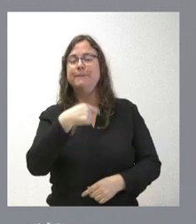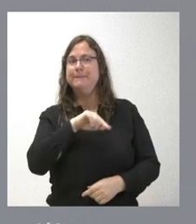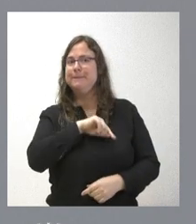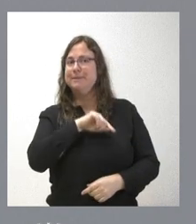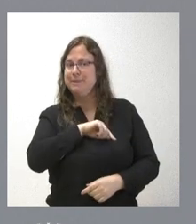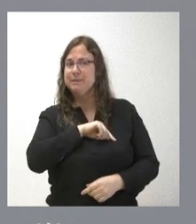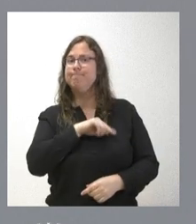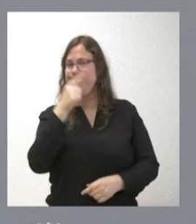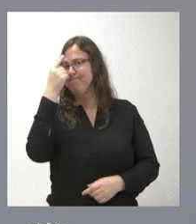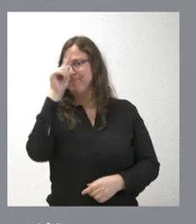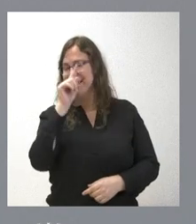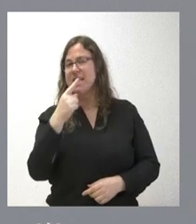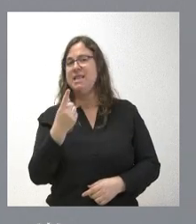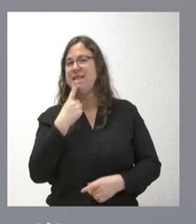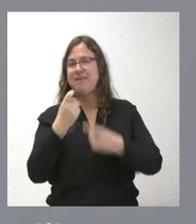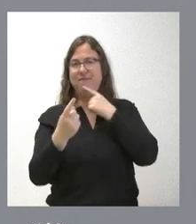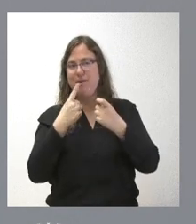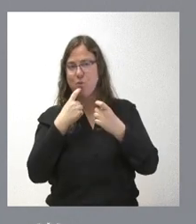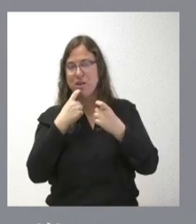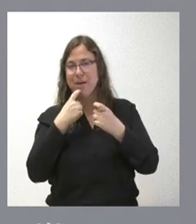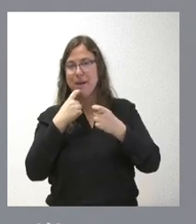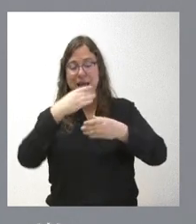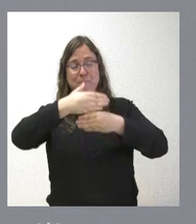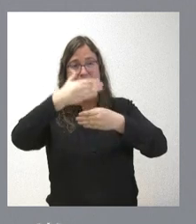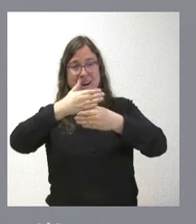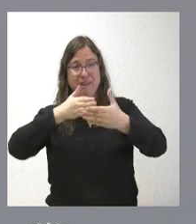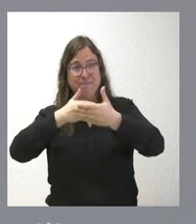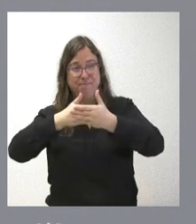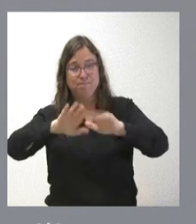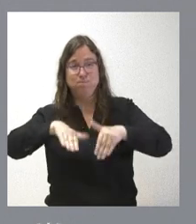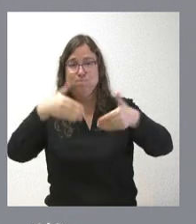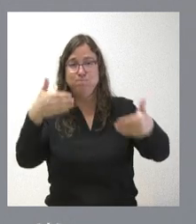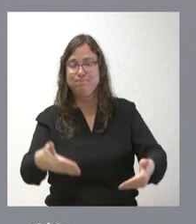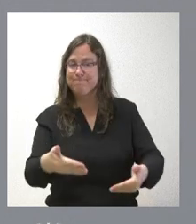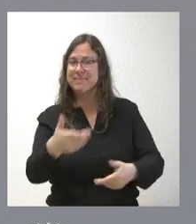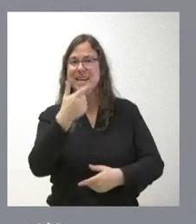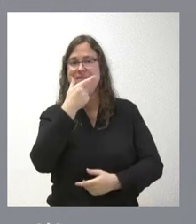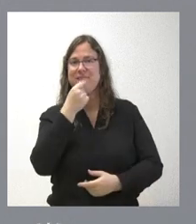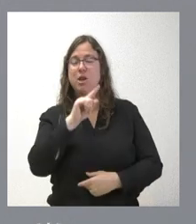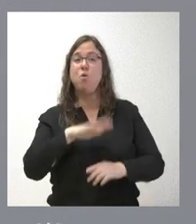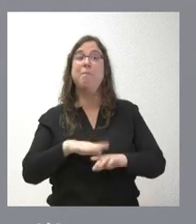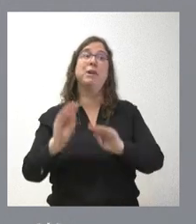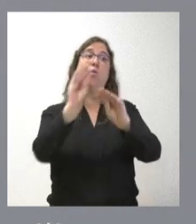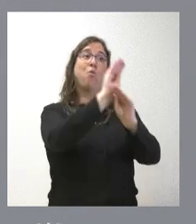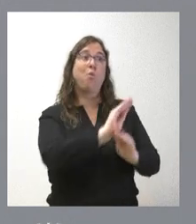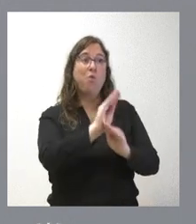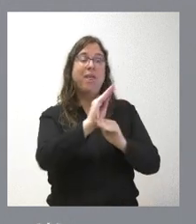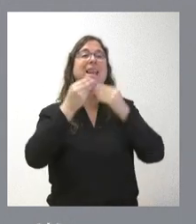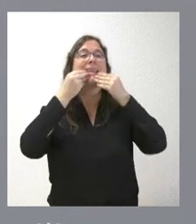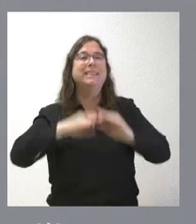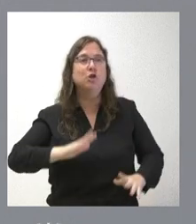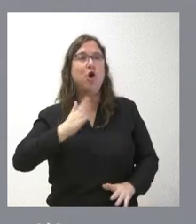que había una dificultad de eliminar las barreras de la forma más habitual y, a la vez, proteger del patrimonio